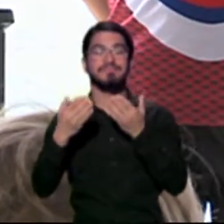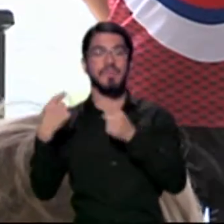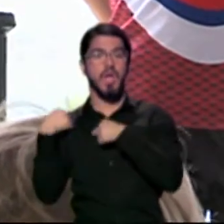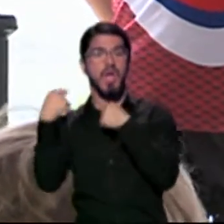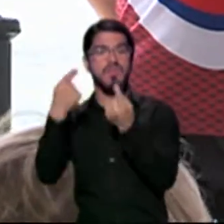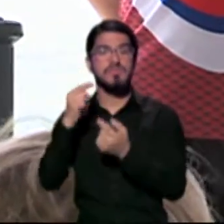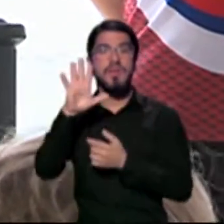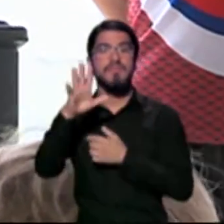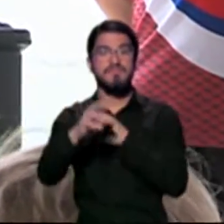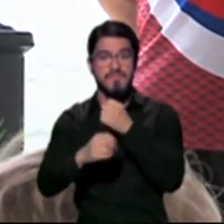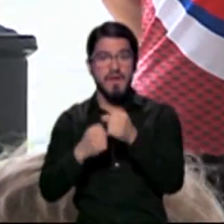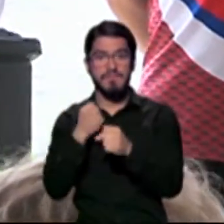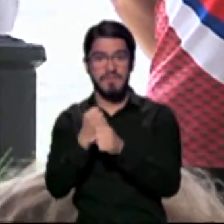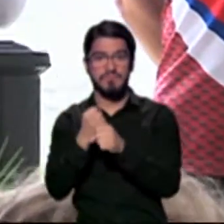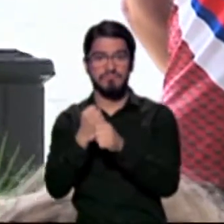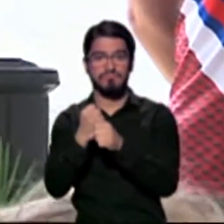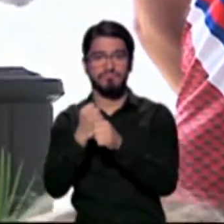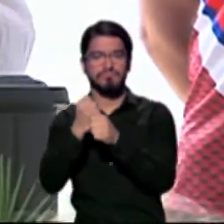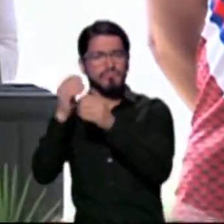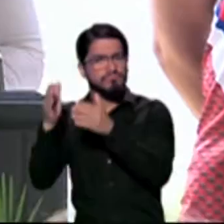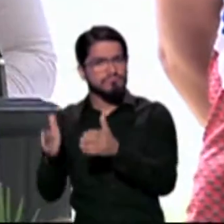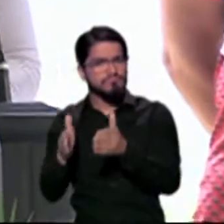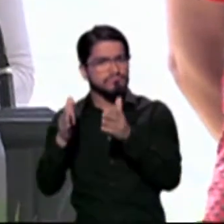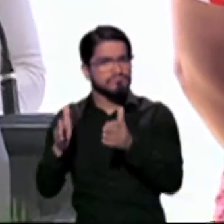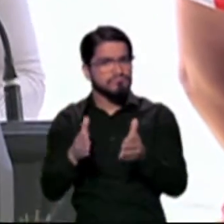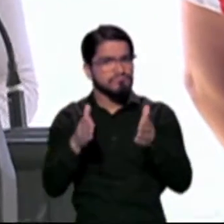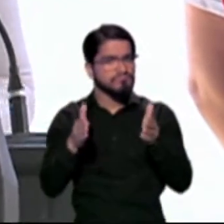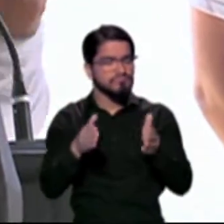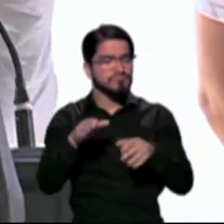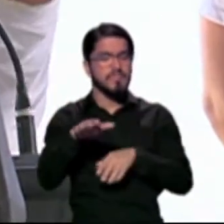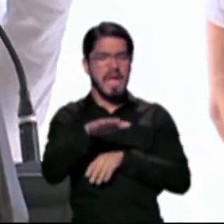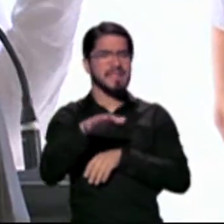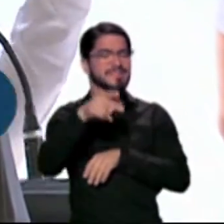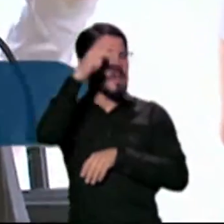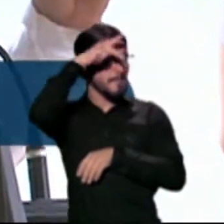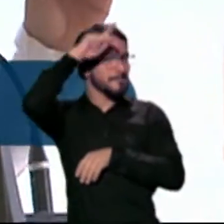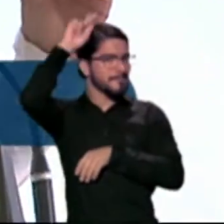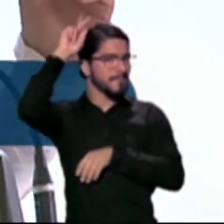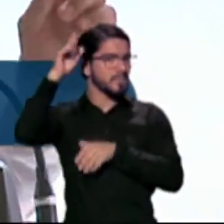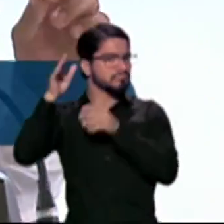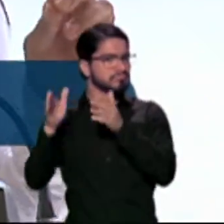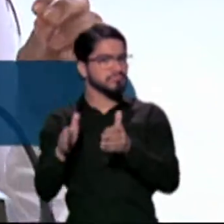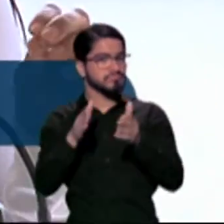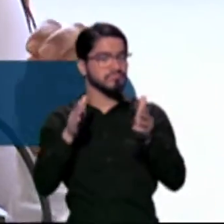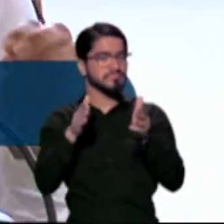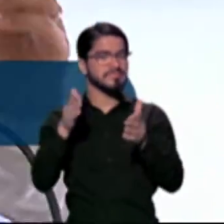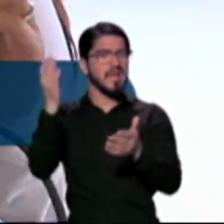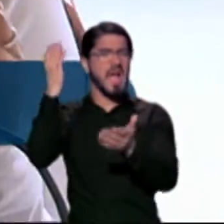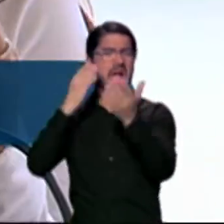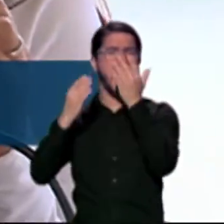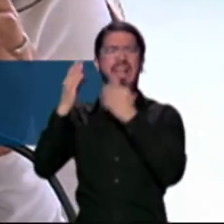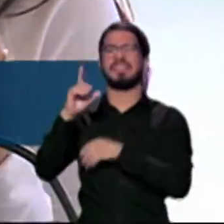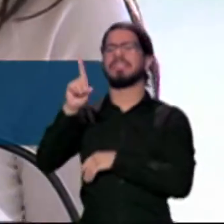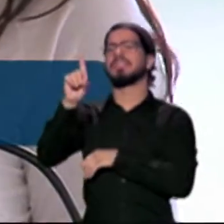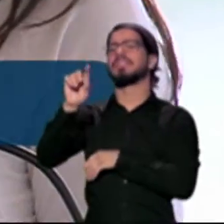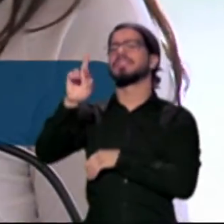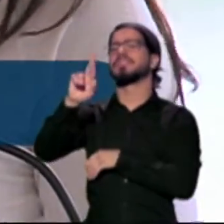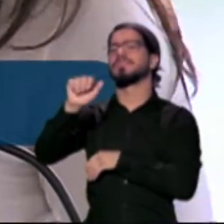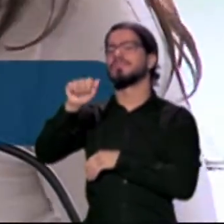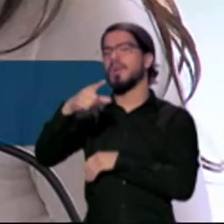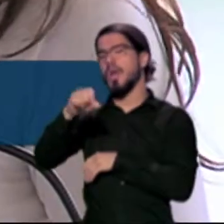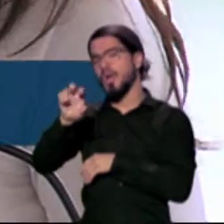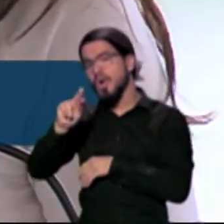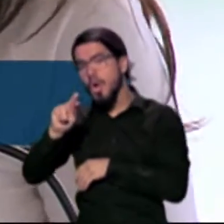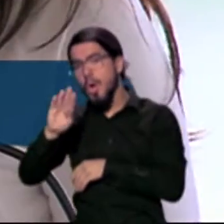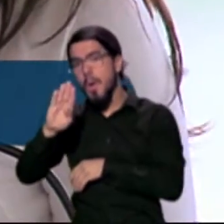preparándonos para esto Aquí en Ponce Yo siempre lo digo, cuando nadie conocía el Dragon Boat Cuando nadie sabía deletear